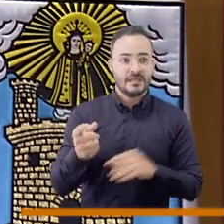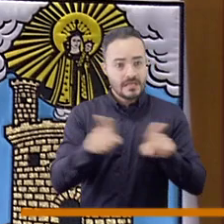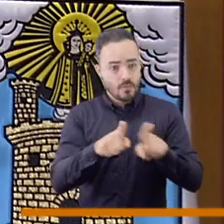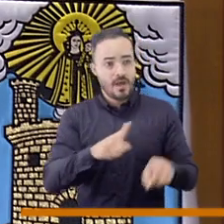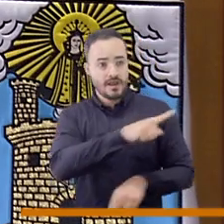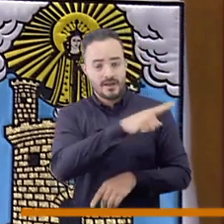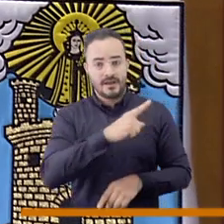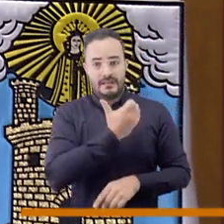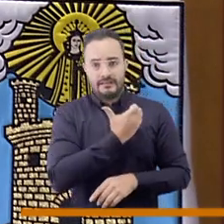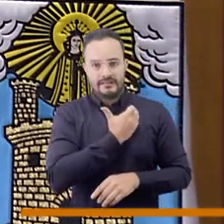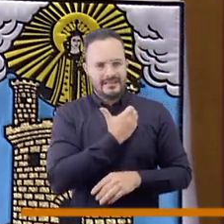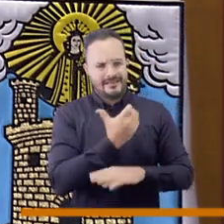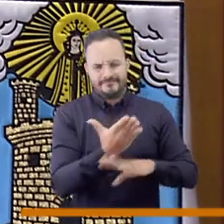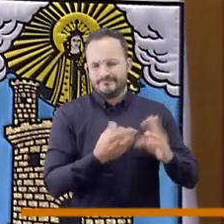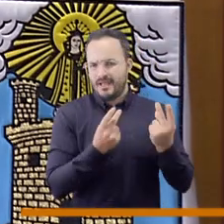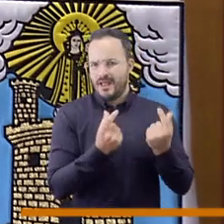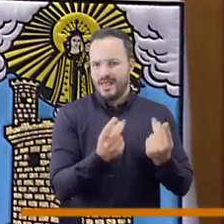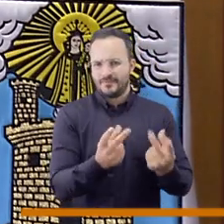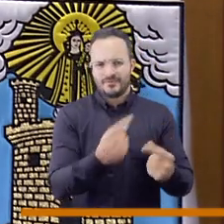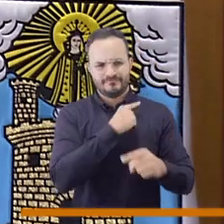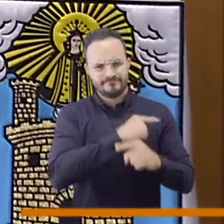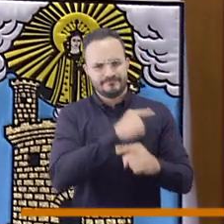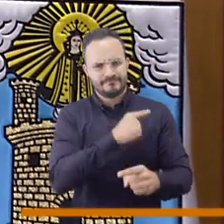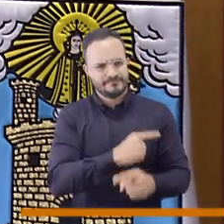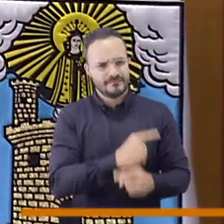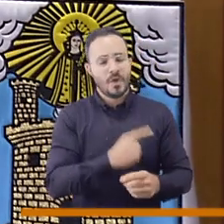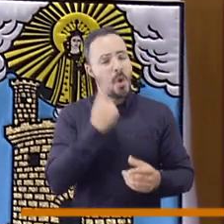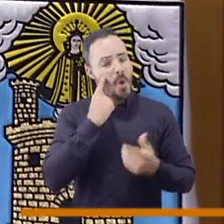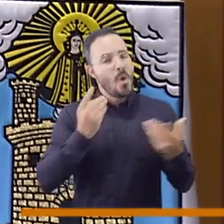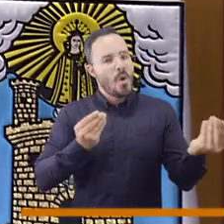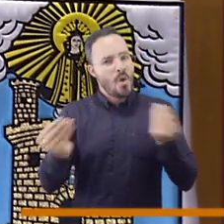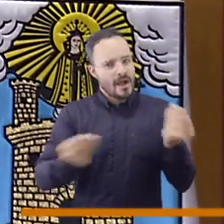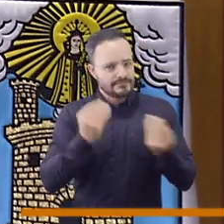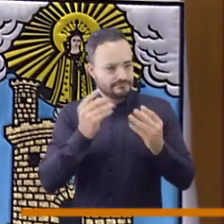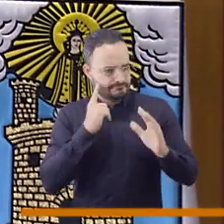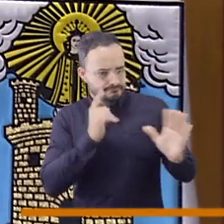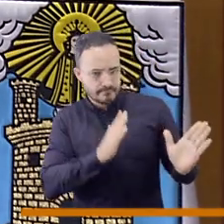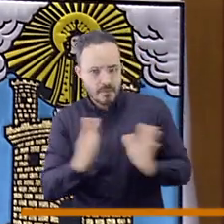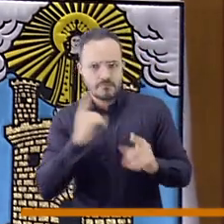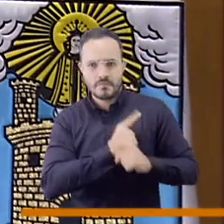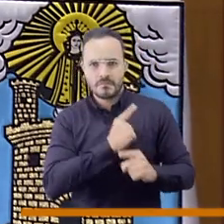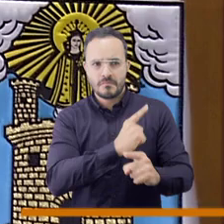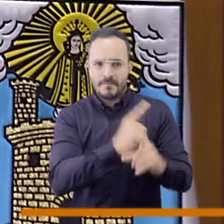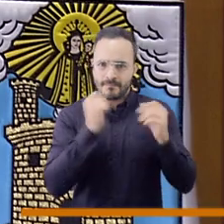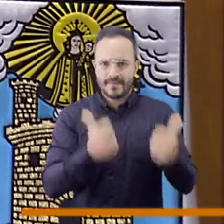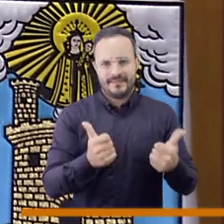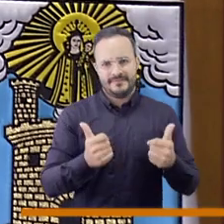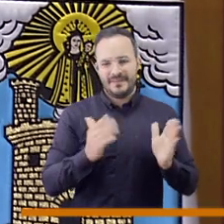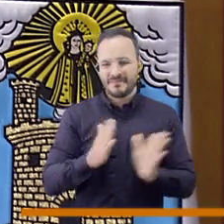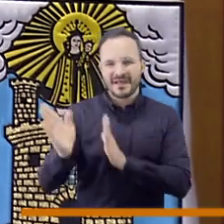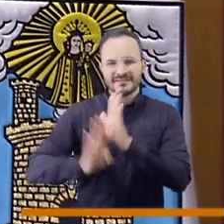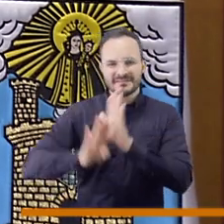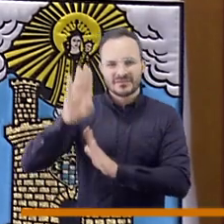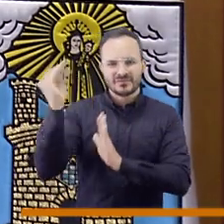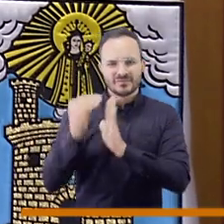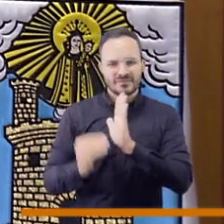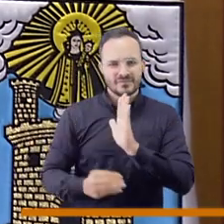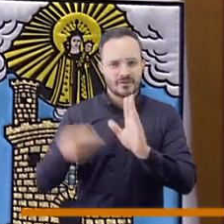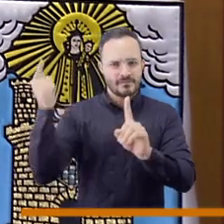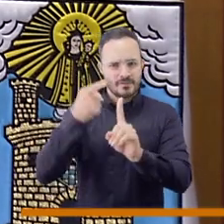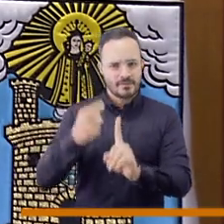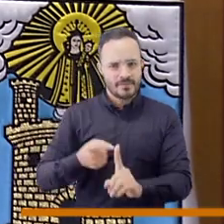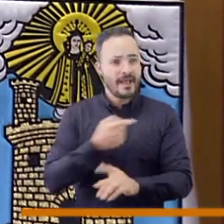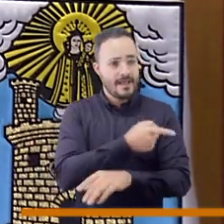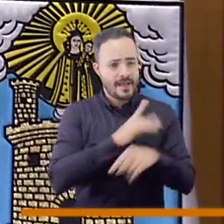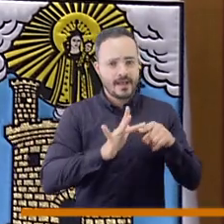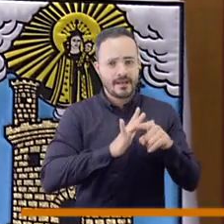acelerar, acelerar, ejecutar, ejecutar y hacerlo bien, terminar bien ese plan de desarrollo. Por supuesto